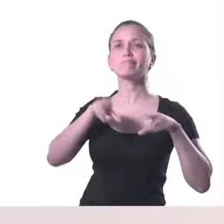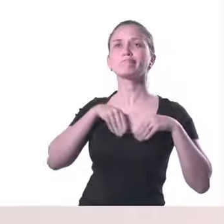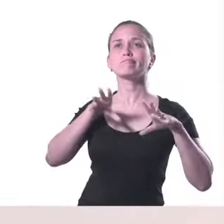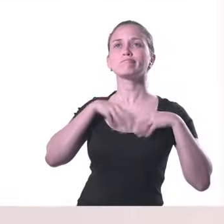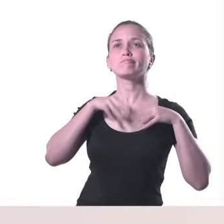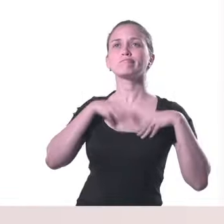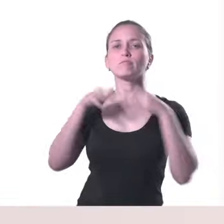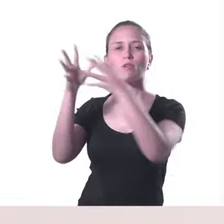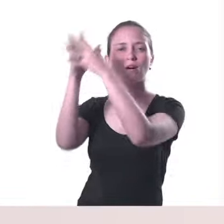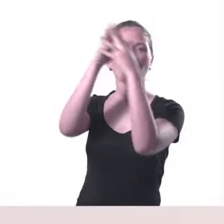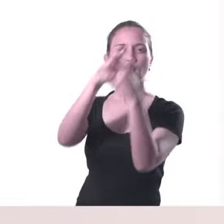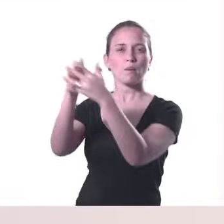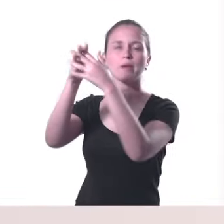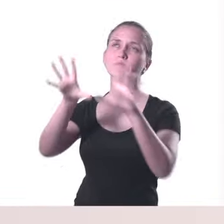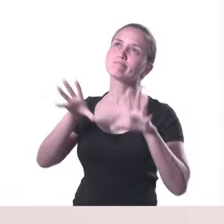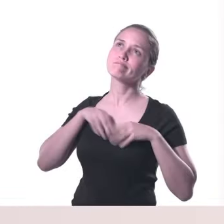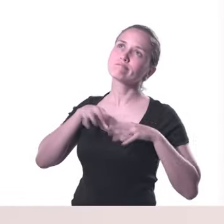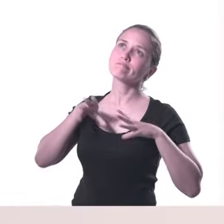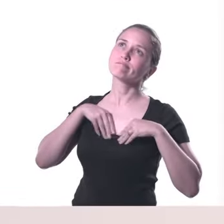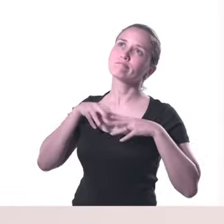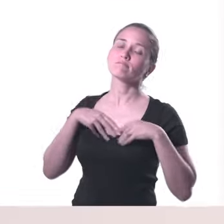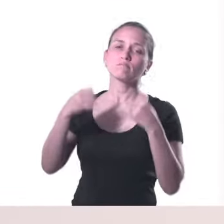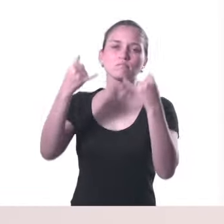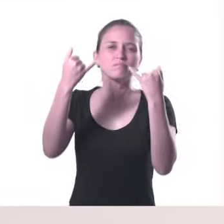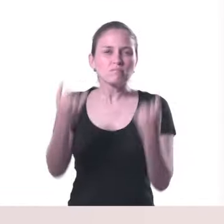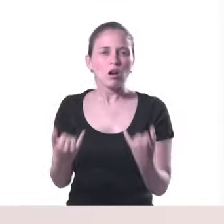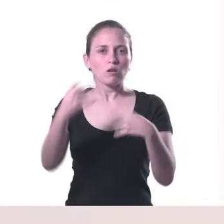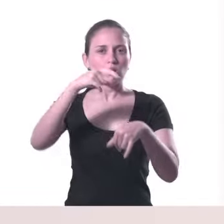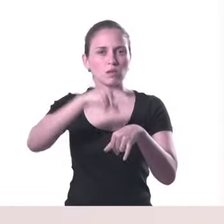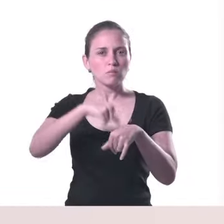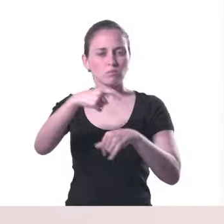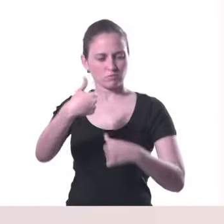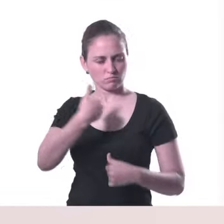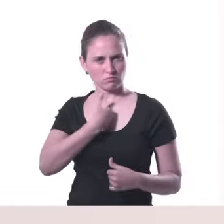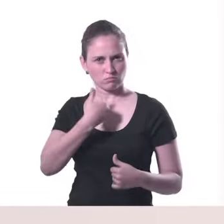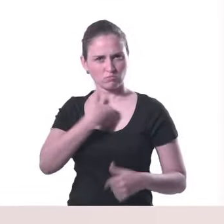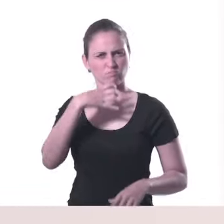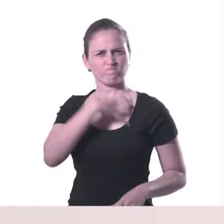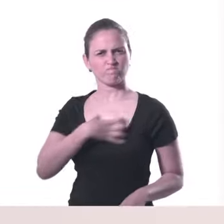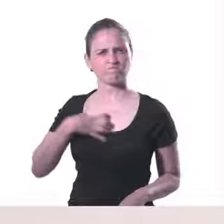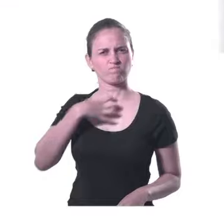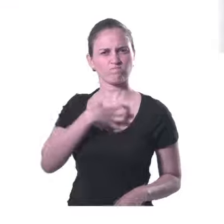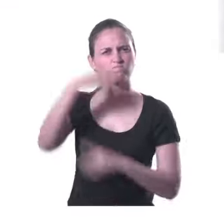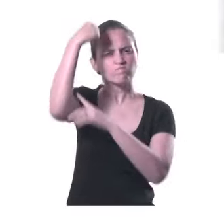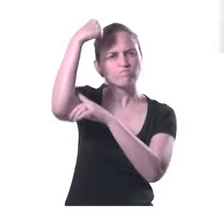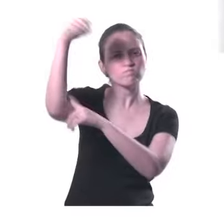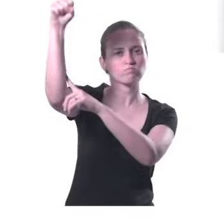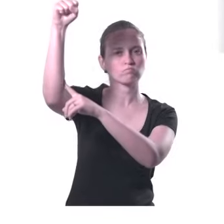el momento de expresar nuestra indignación. Juntos por la independencia.